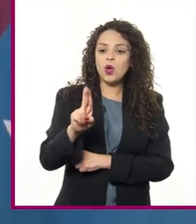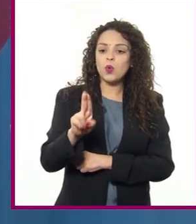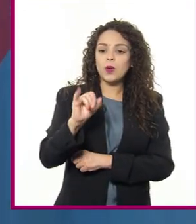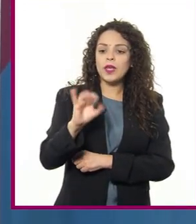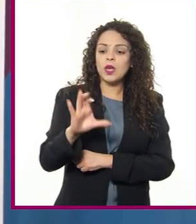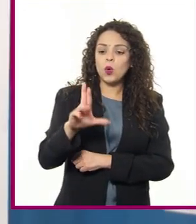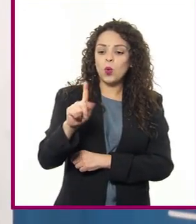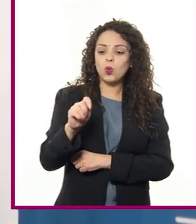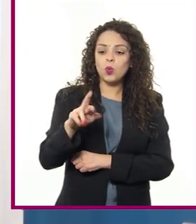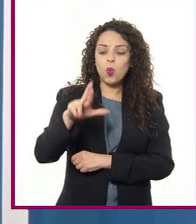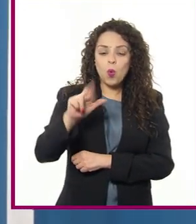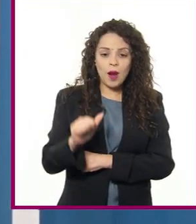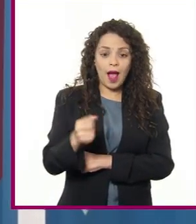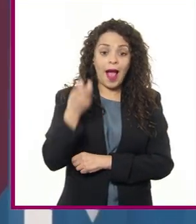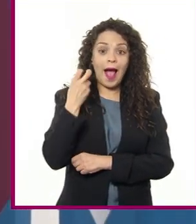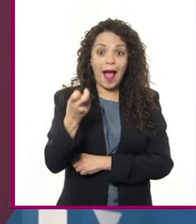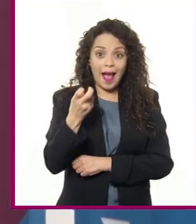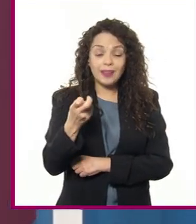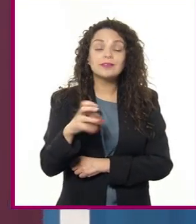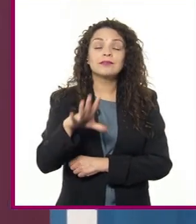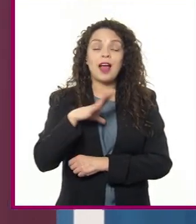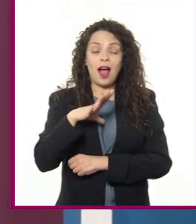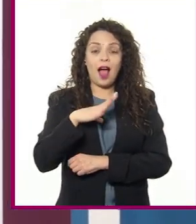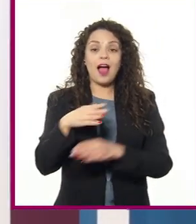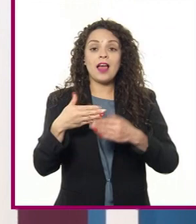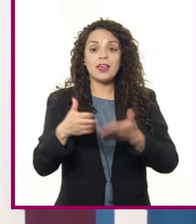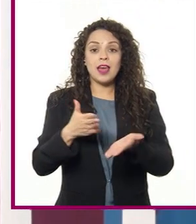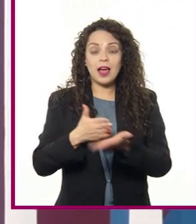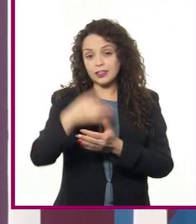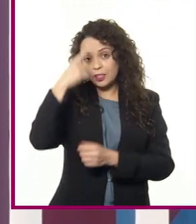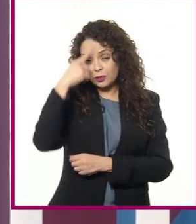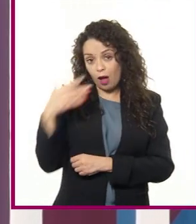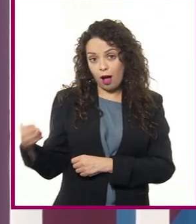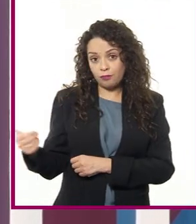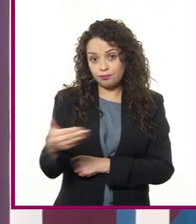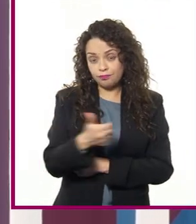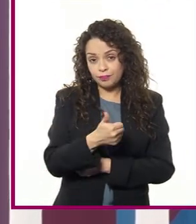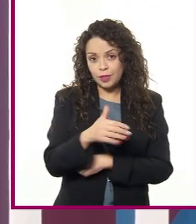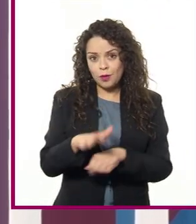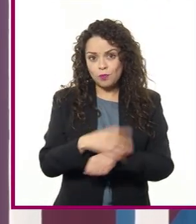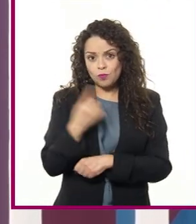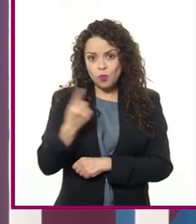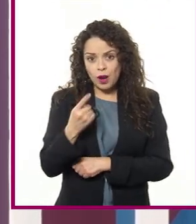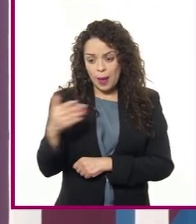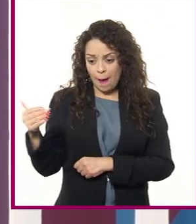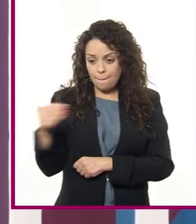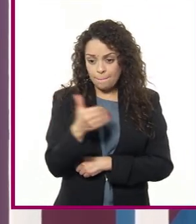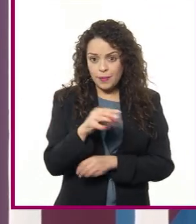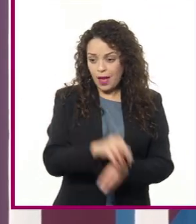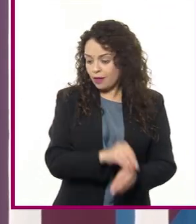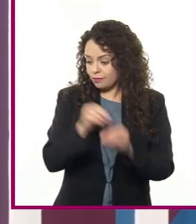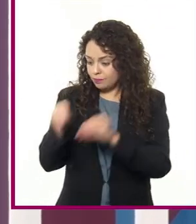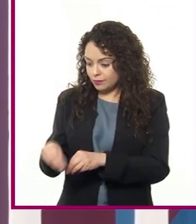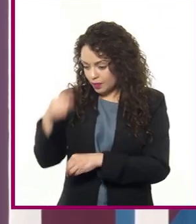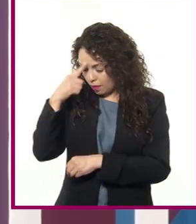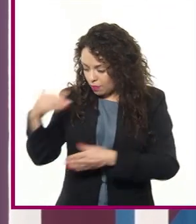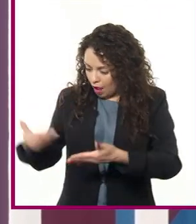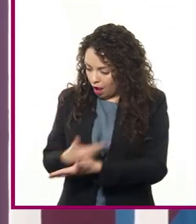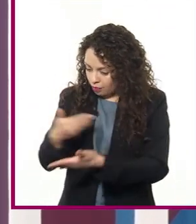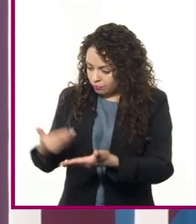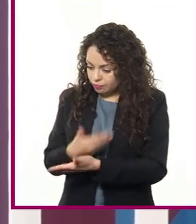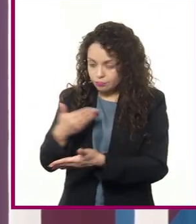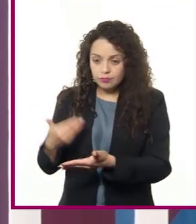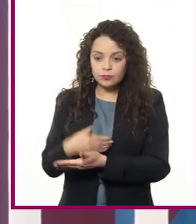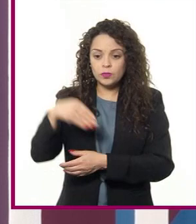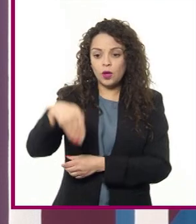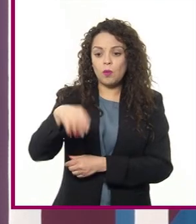de ellas, que garantiza el acceso a los recursos pesqueros, practicando la crianza de peces, moluscos y crustáceos,